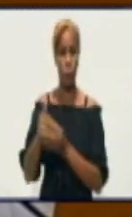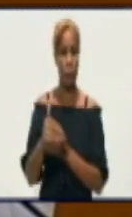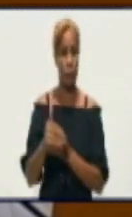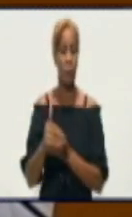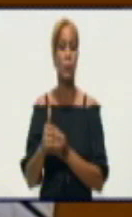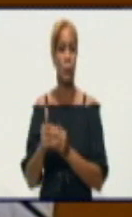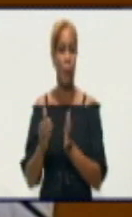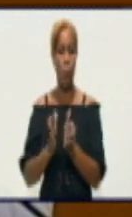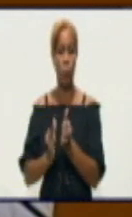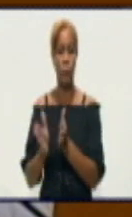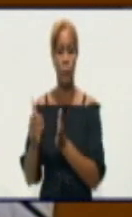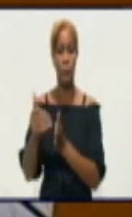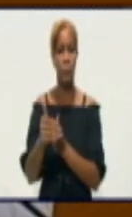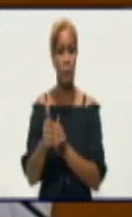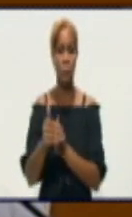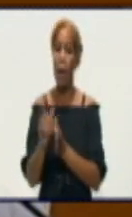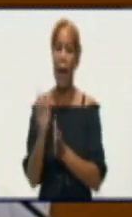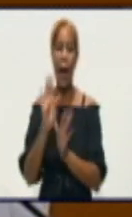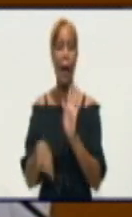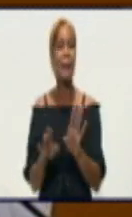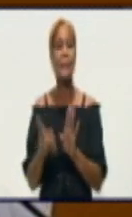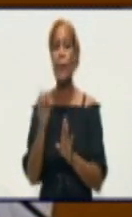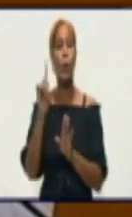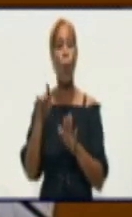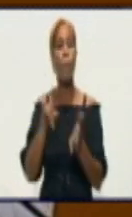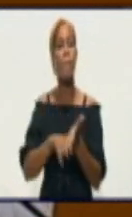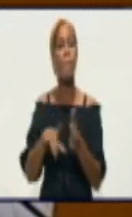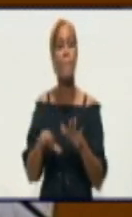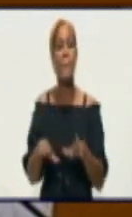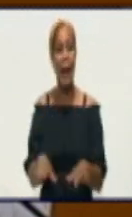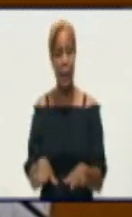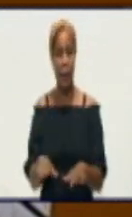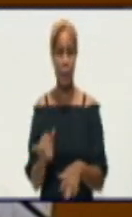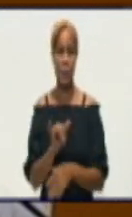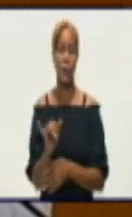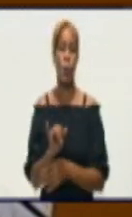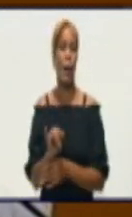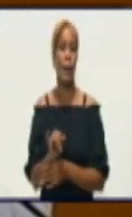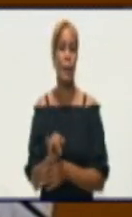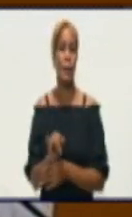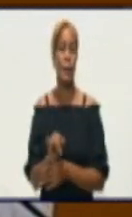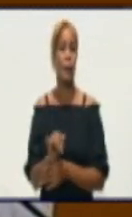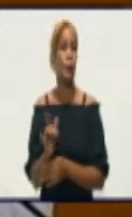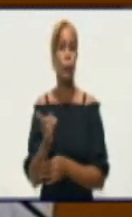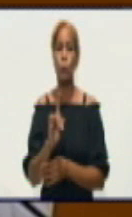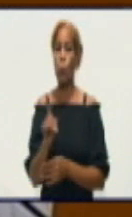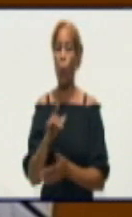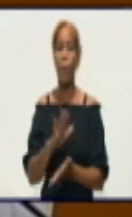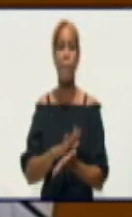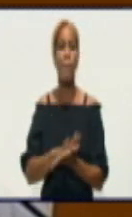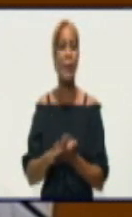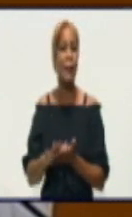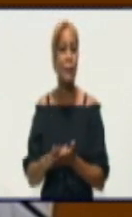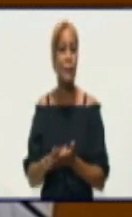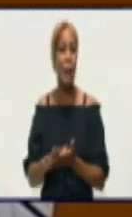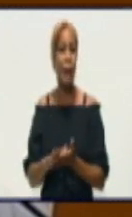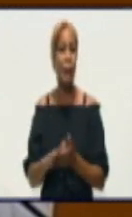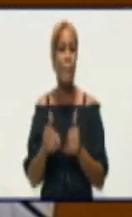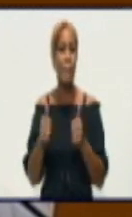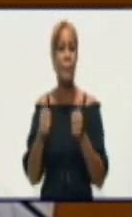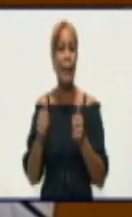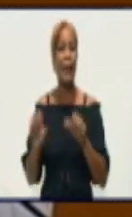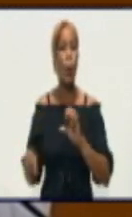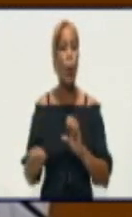de par, ese del paso. Él está también en no prestar la debida atención al control y